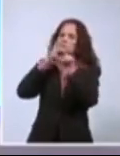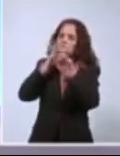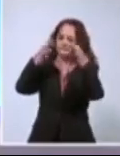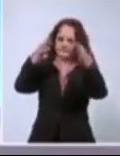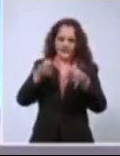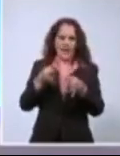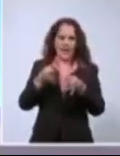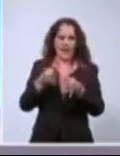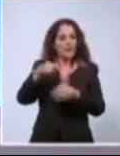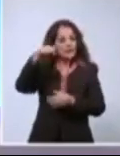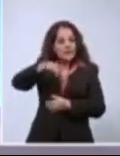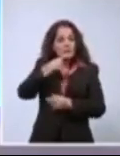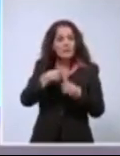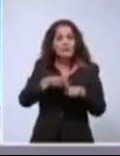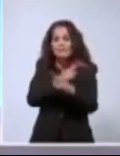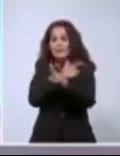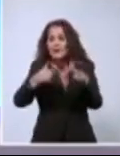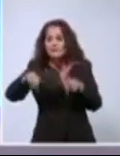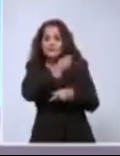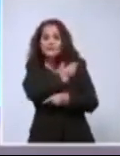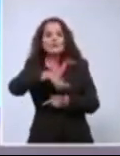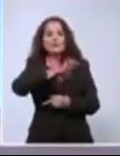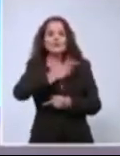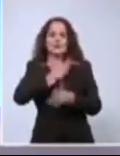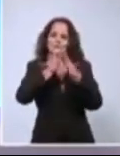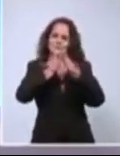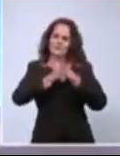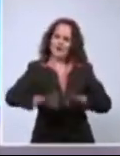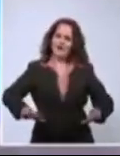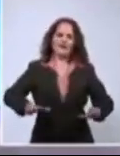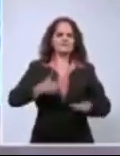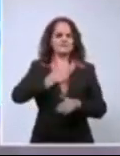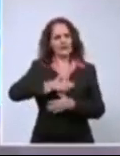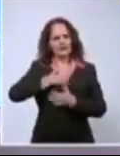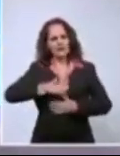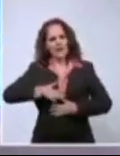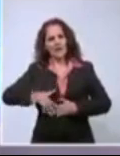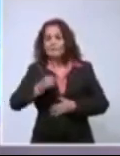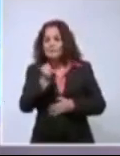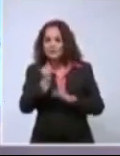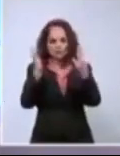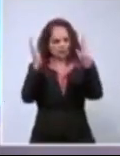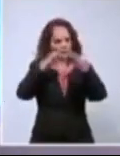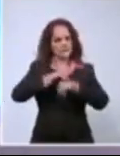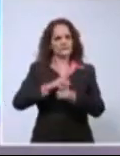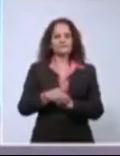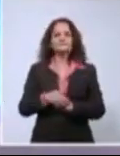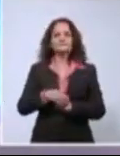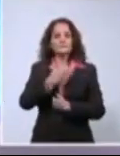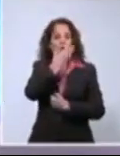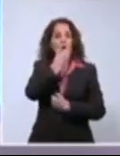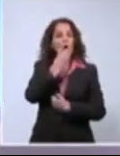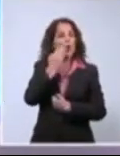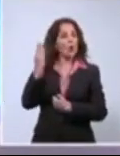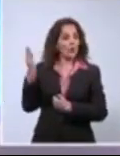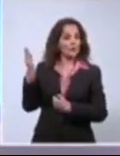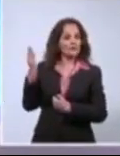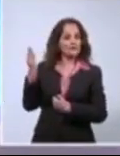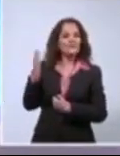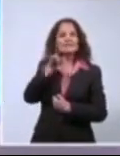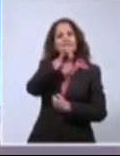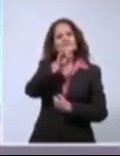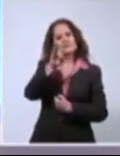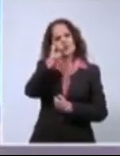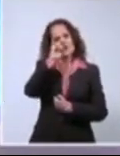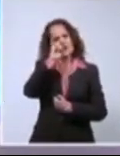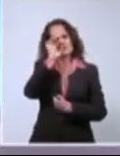y desea tranquilidad, paz, no violencia. Esta joven que verán ahora, que verán hoy, cuenta solo con 19 años